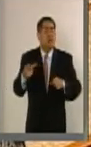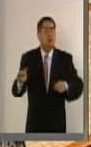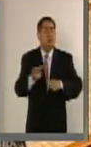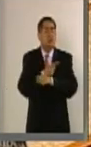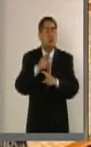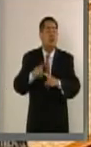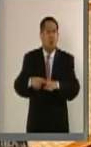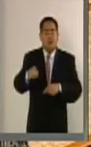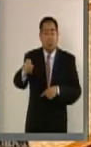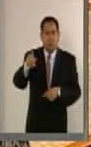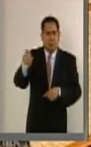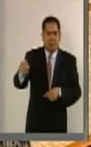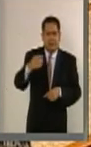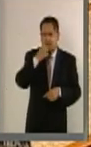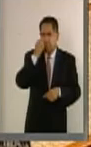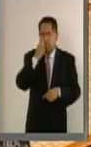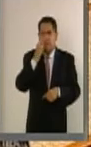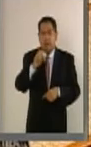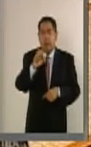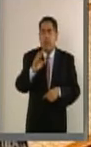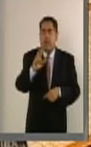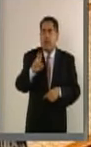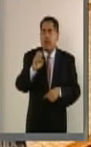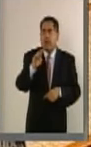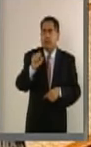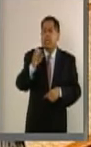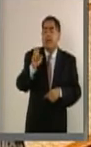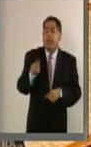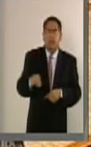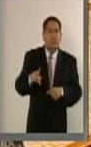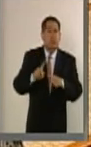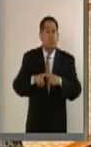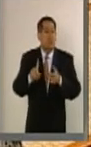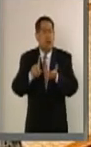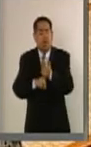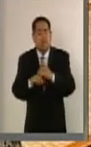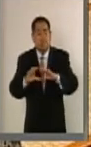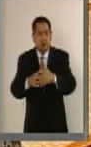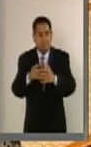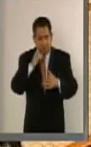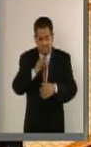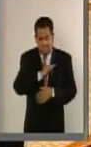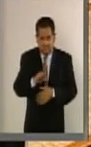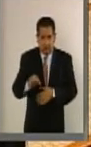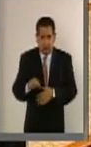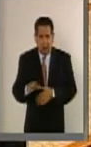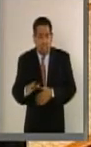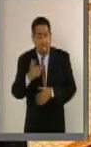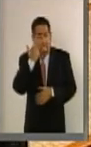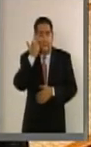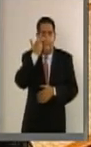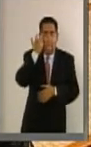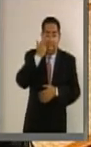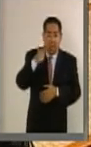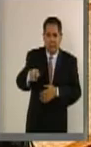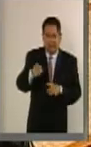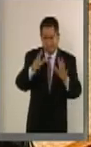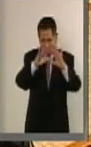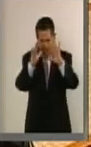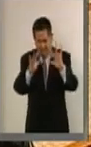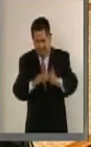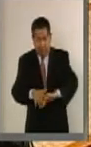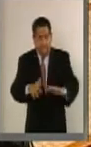en el colegio Repsamen, donde todo parece indicar que al menos se tuvo la tentación de utilizar la tragedia